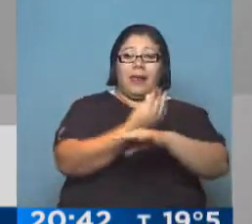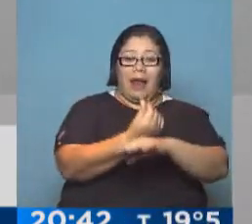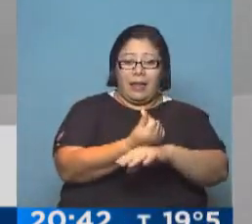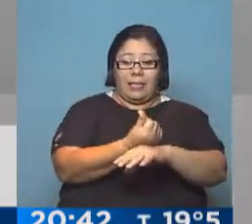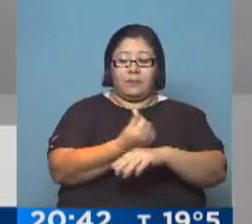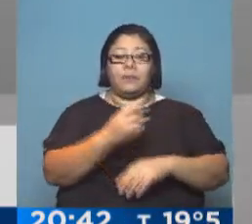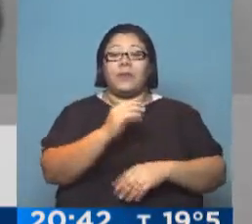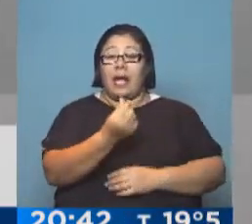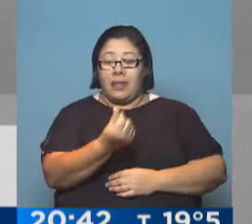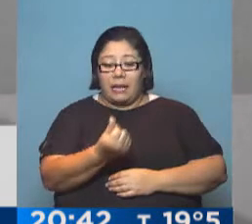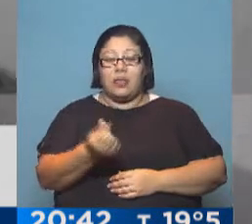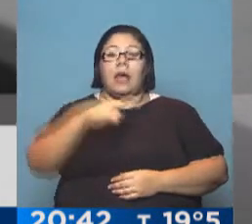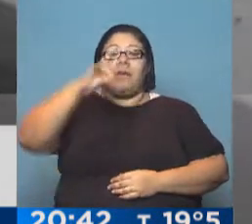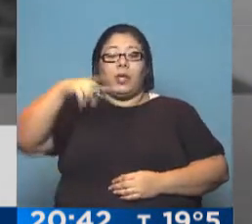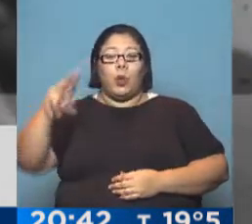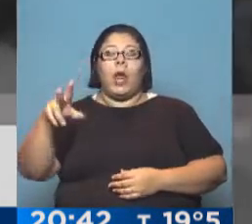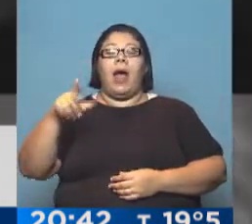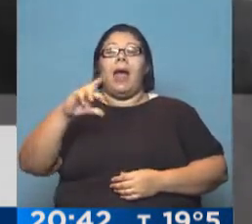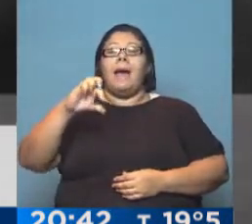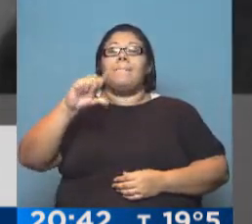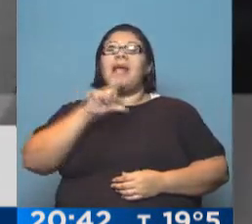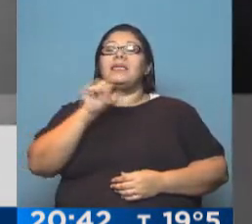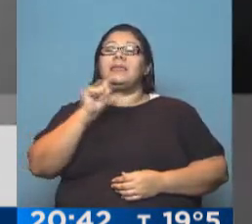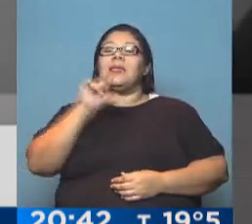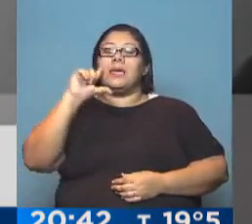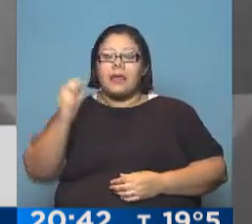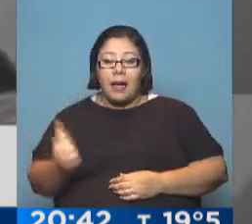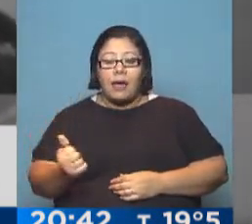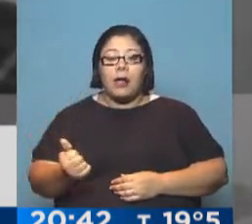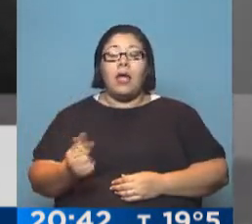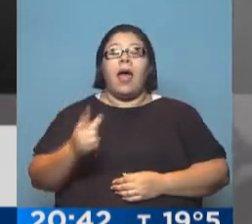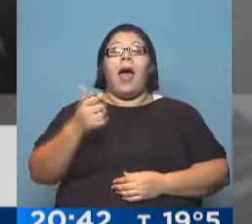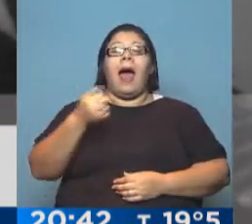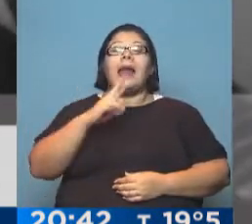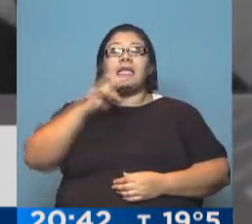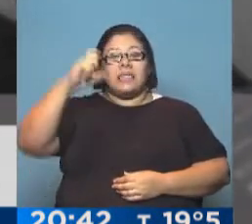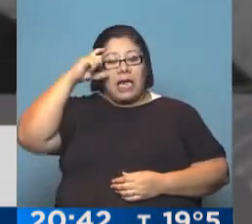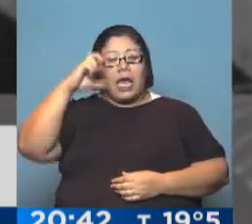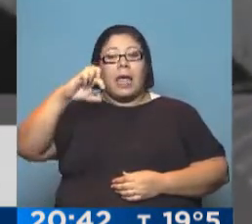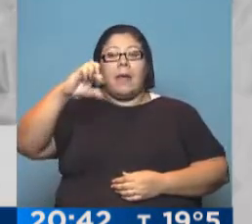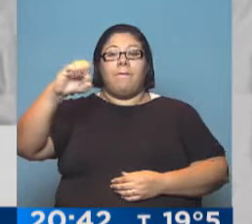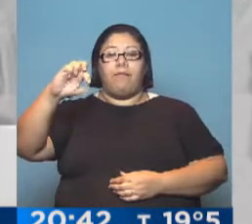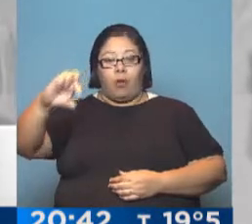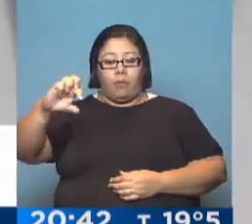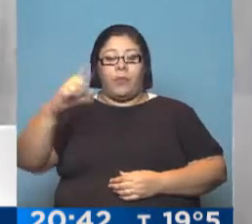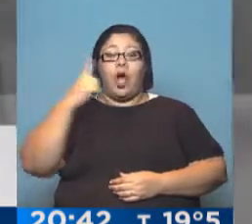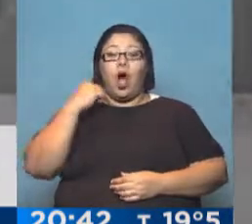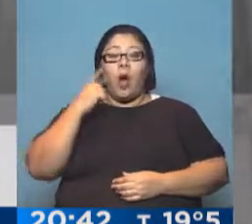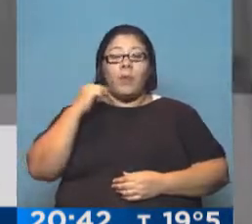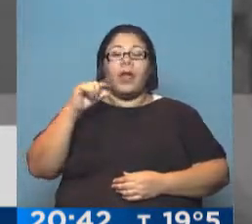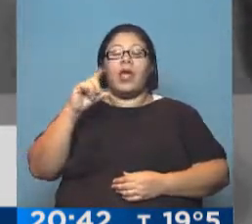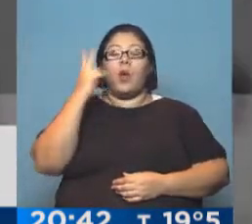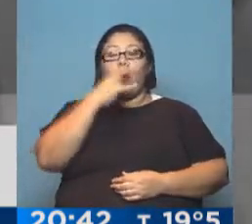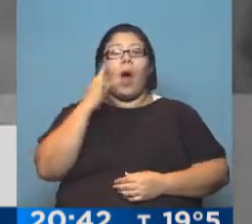del Ditella en la pintura y la plástica recibieron la influencia del pop art y su maestro Andy Warhol. Marta